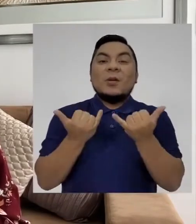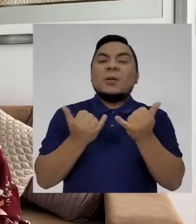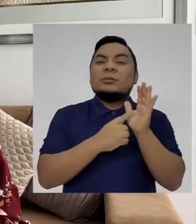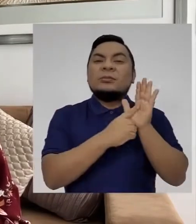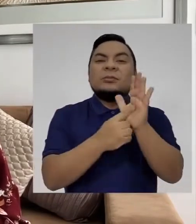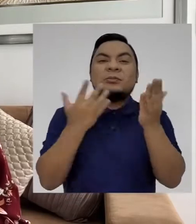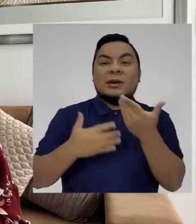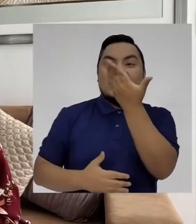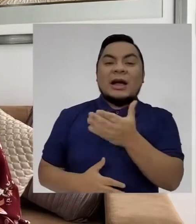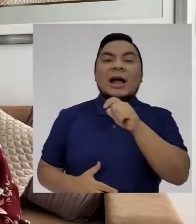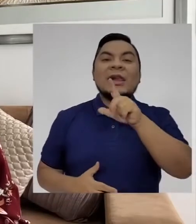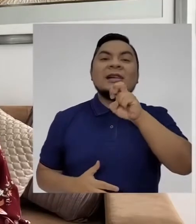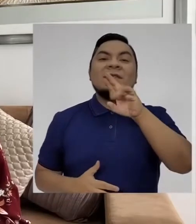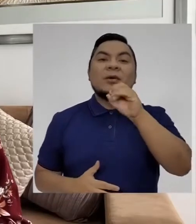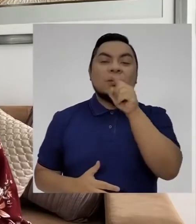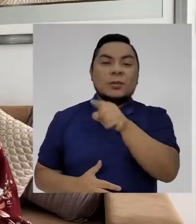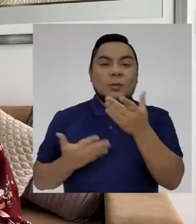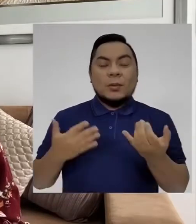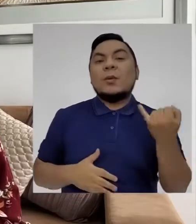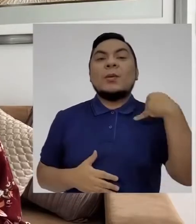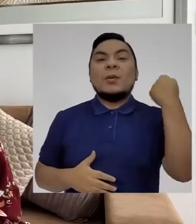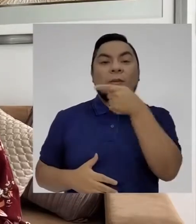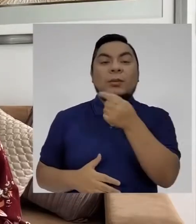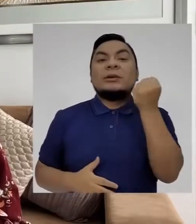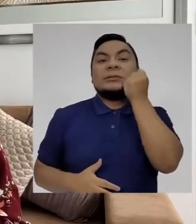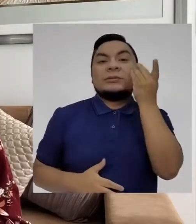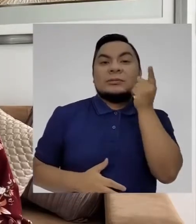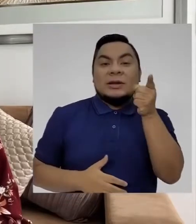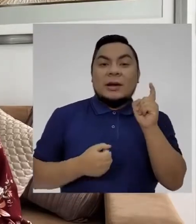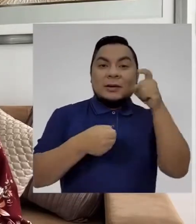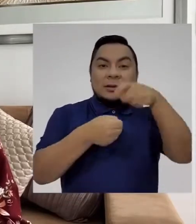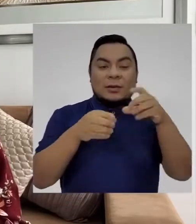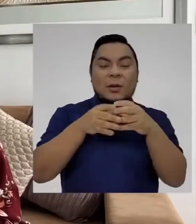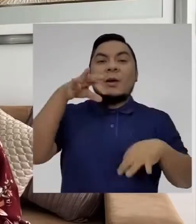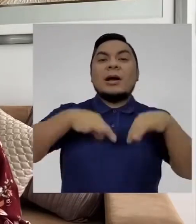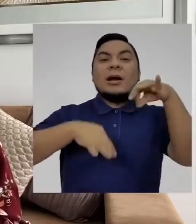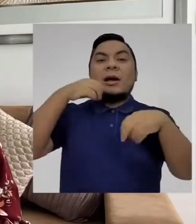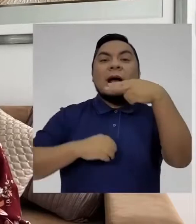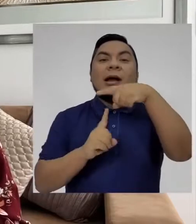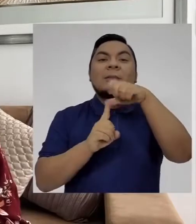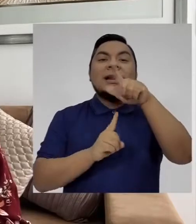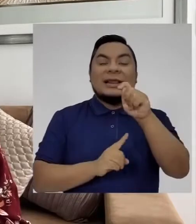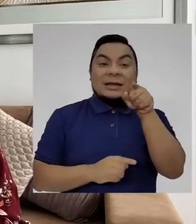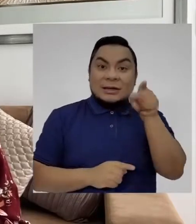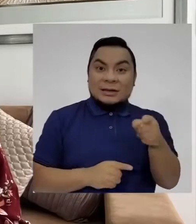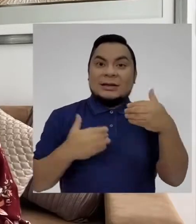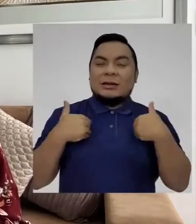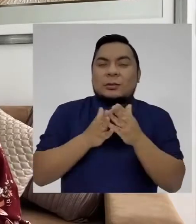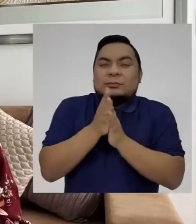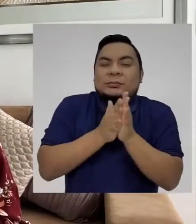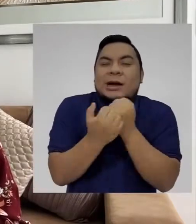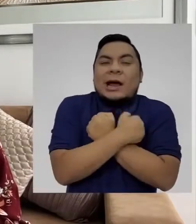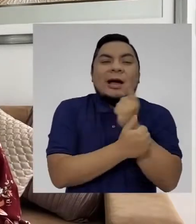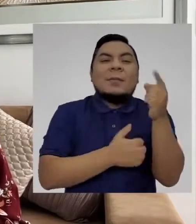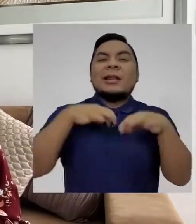presentaremos a Álvaro Toledo, un joven con síndrome de Down que participó en la obra Hamlet. Álvaro tiene una gran